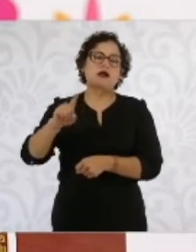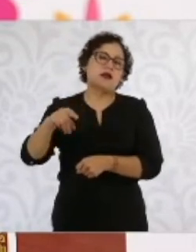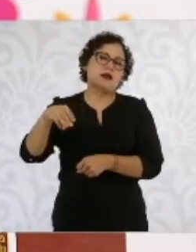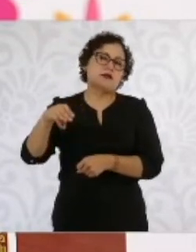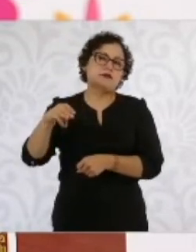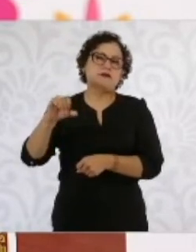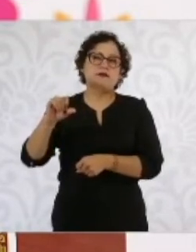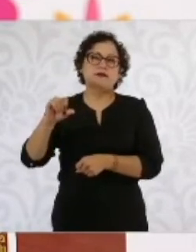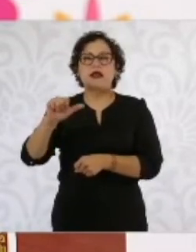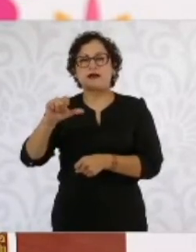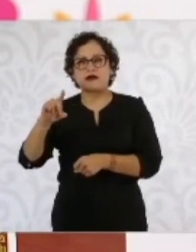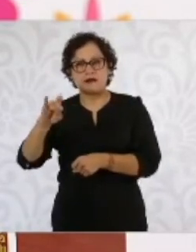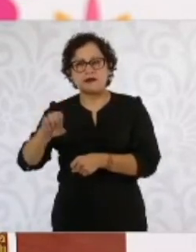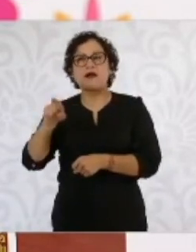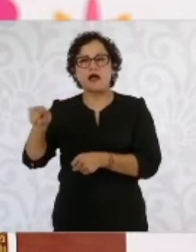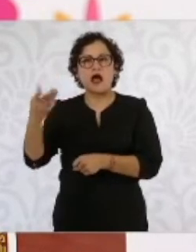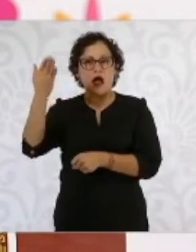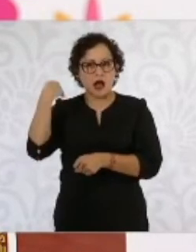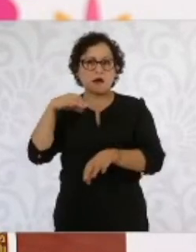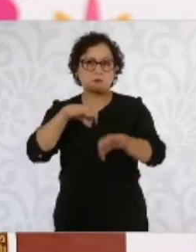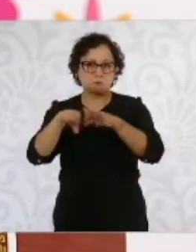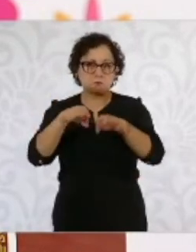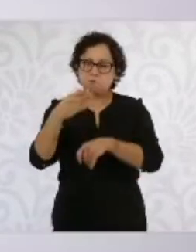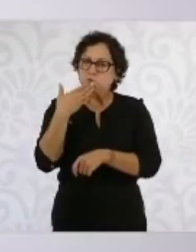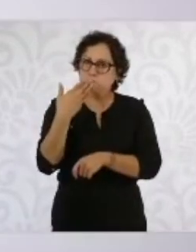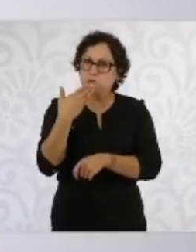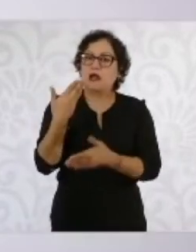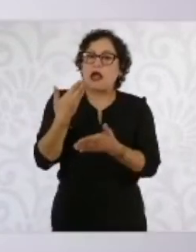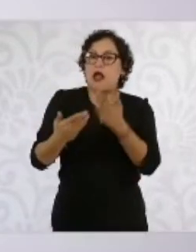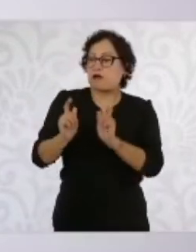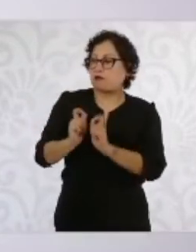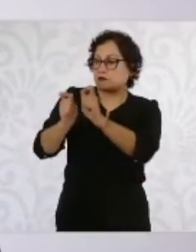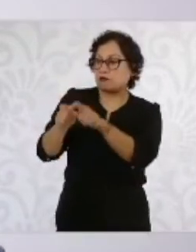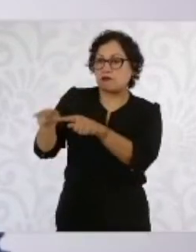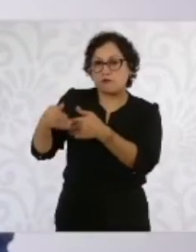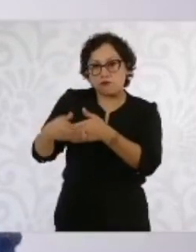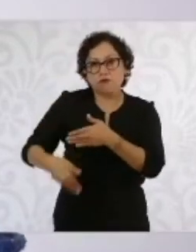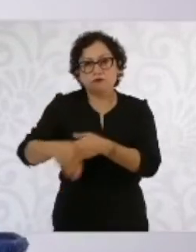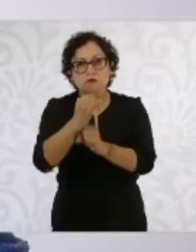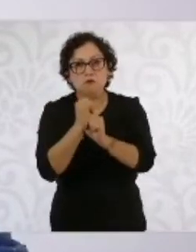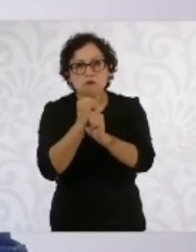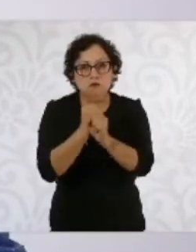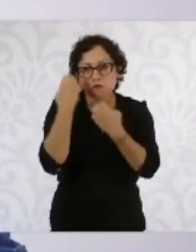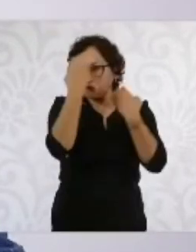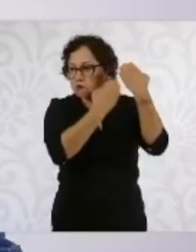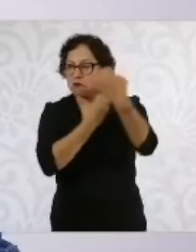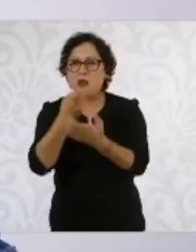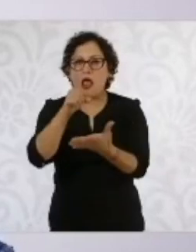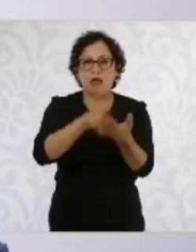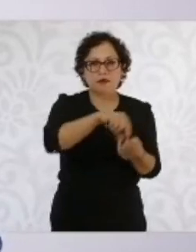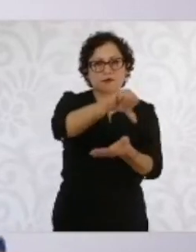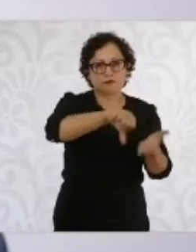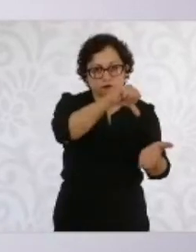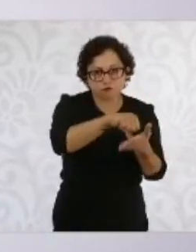todo, desde lo que hace falta en las clínicas, en los centros de salud, hasta la situación